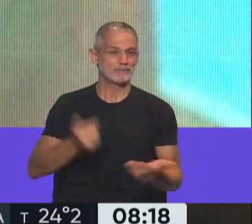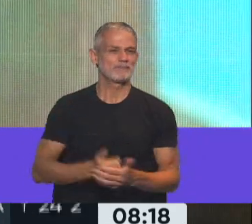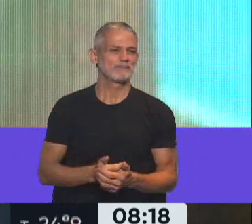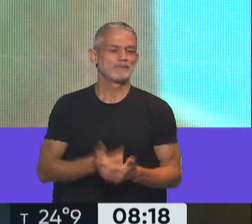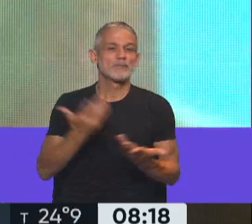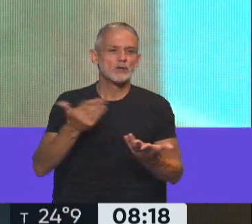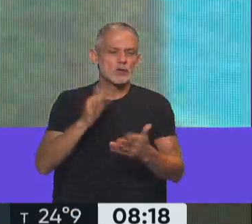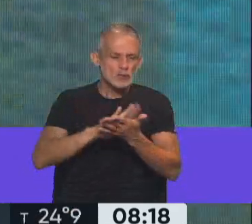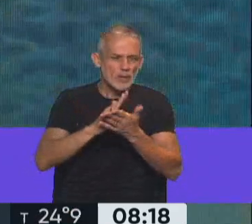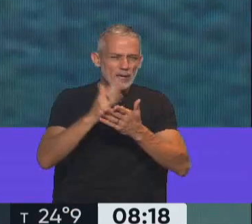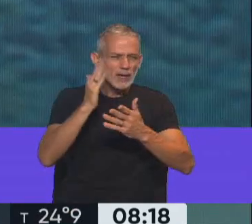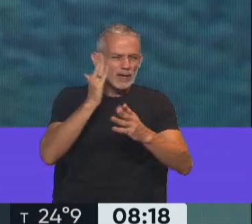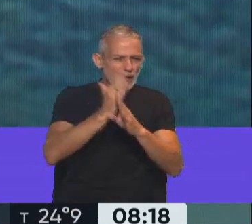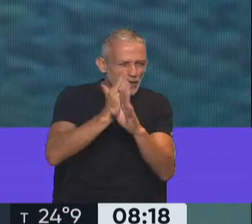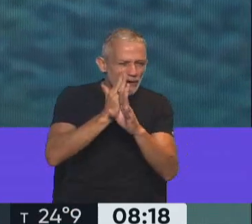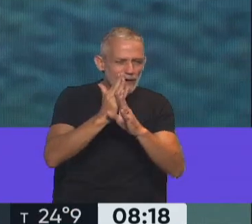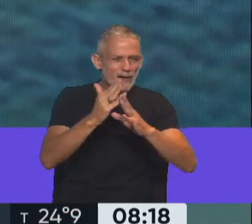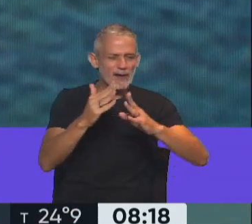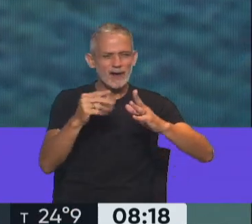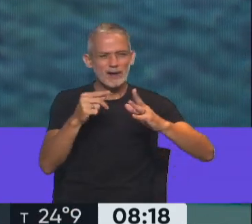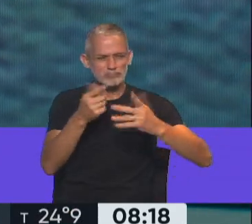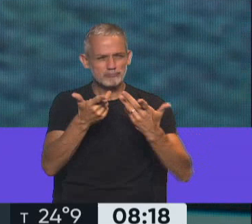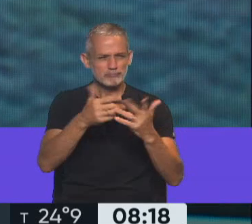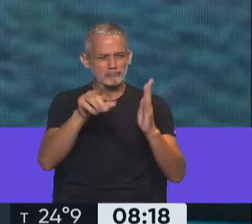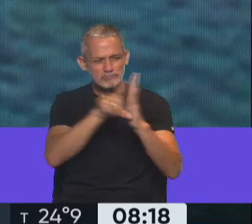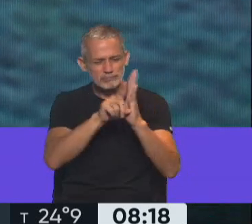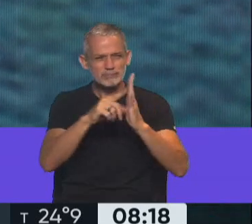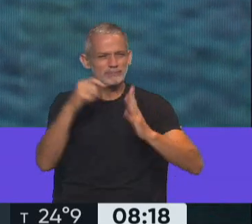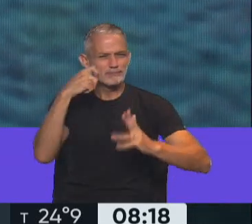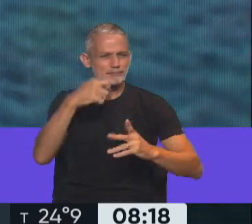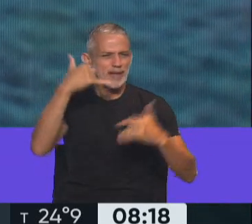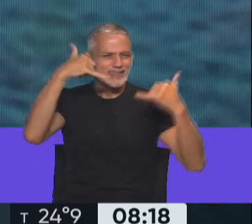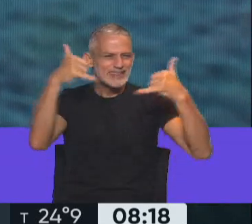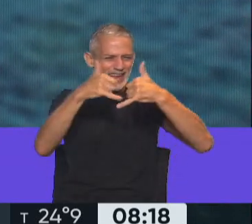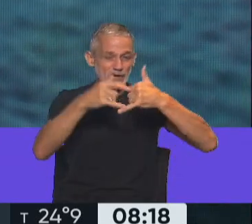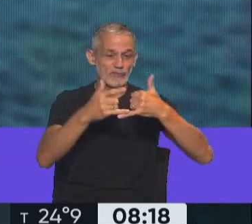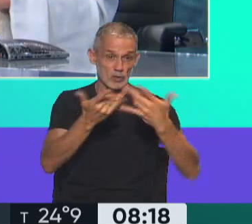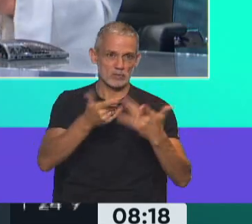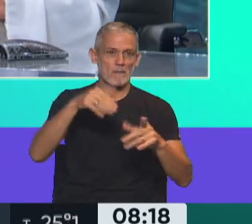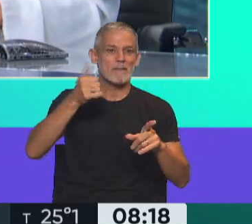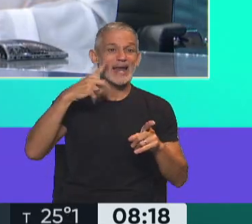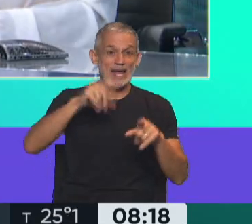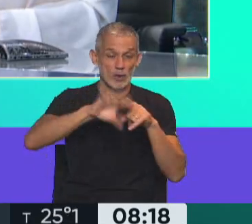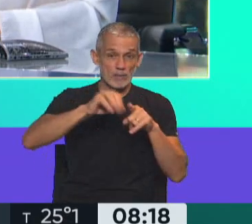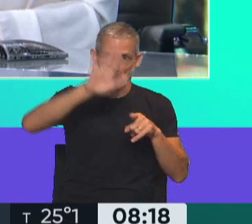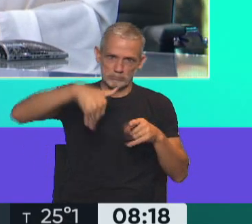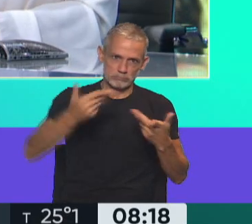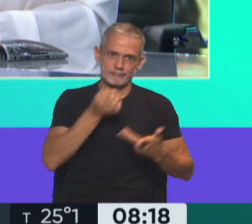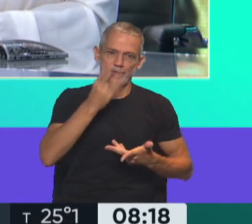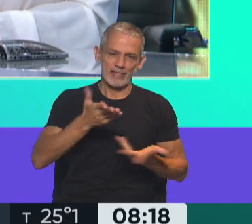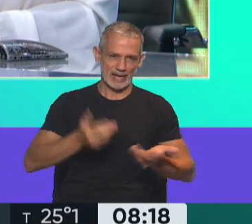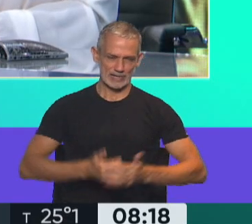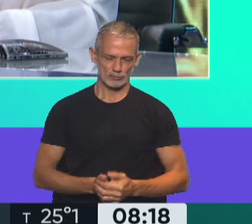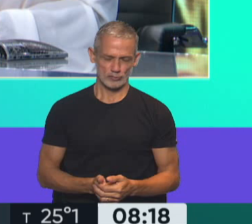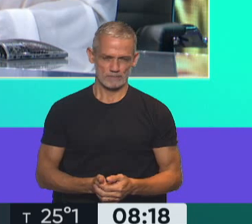con las escuchas ilegales y con lo que puede aportar Mariano Macri, que como todos sabemos fue citado a declarar en la causa por el espionaje ilegal.